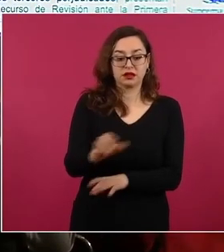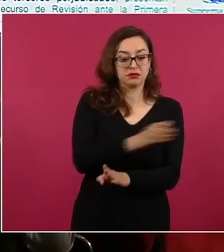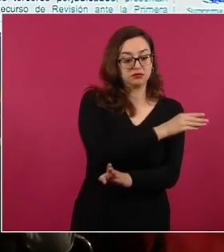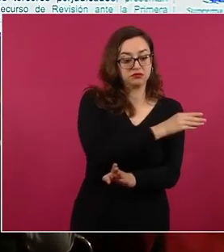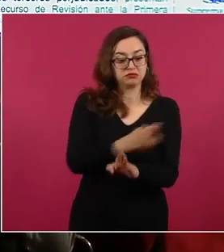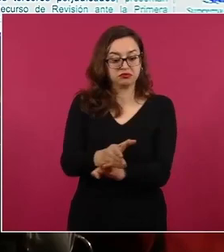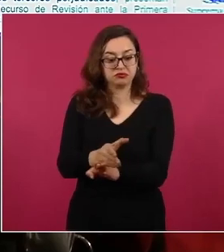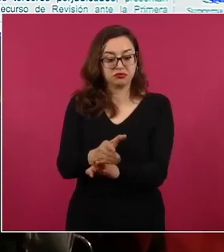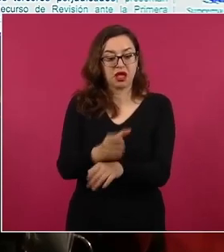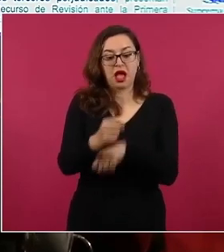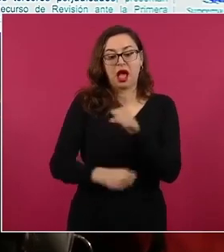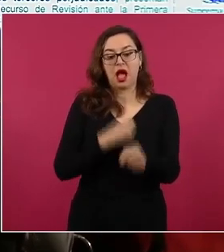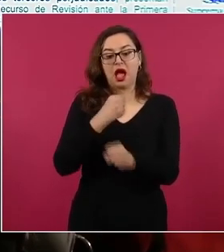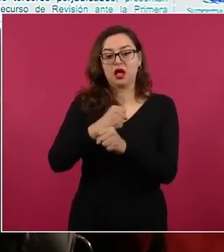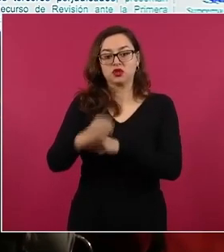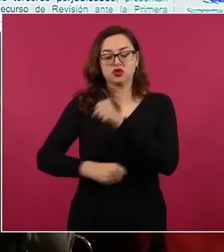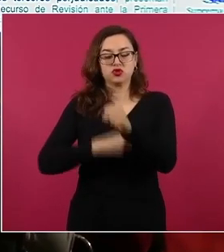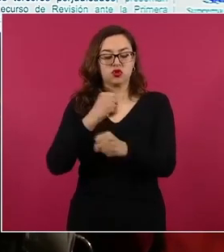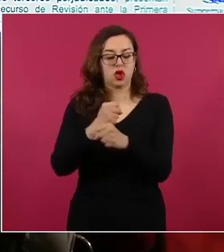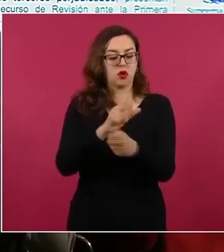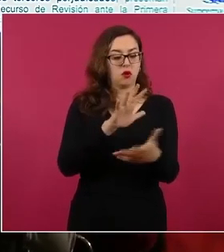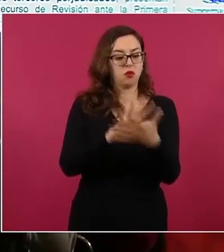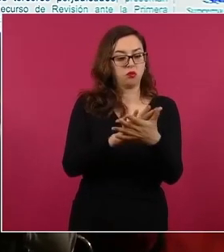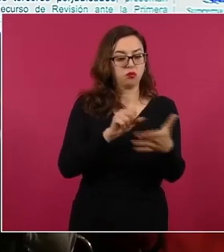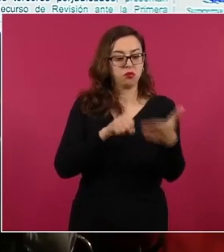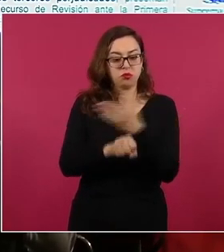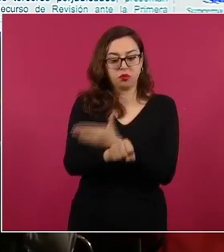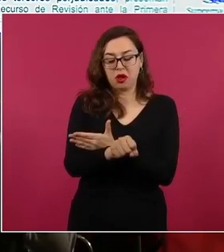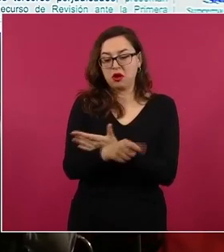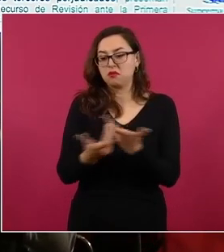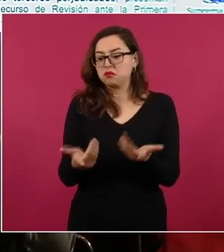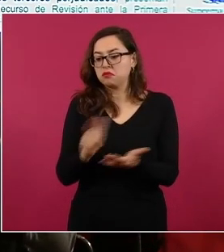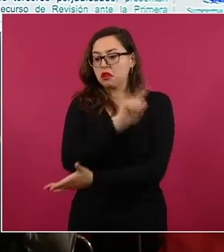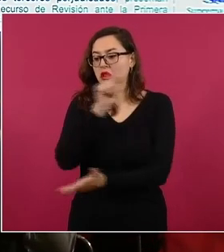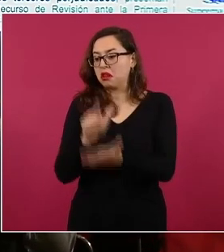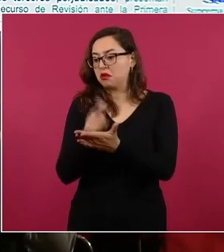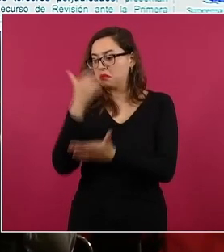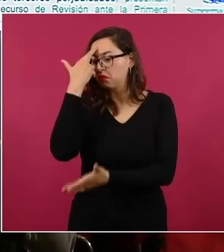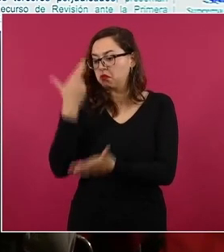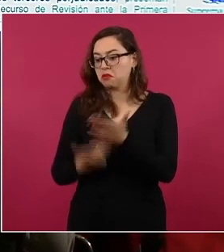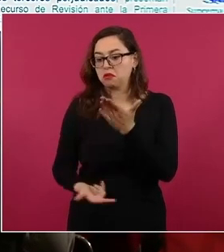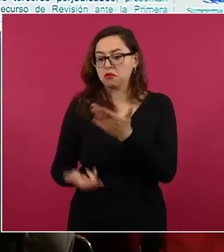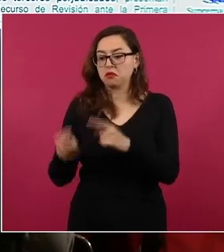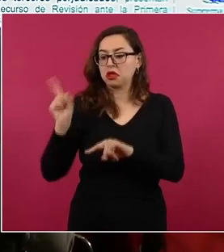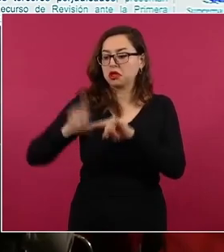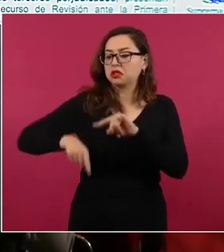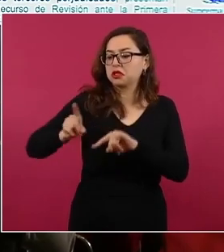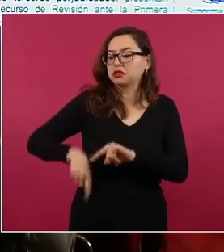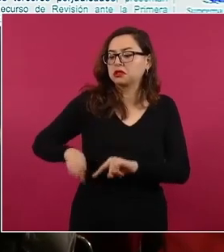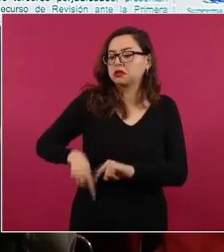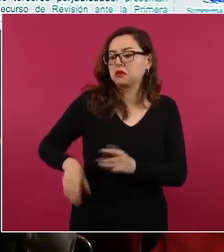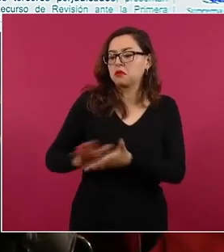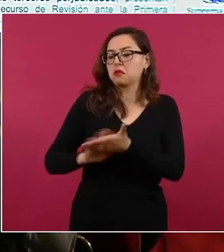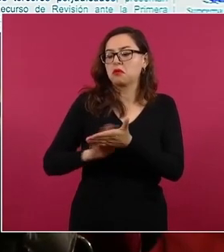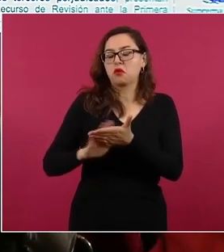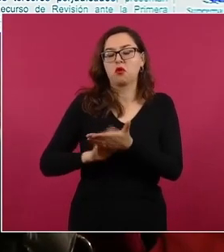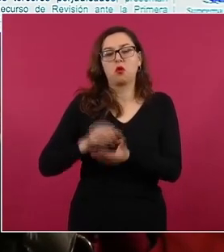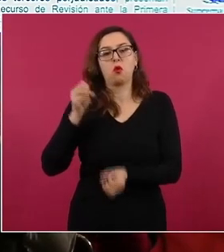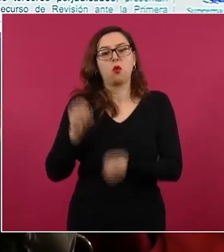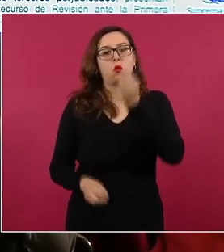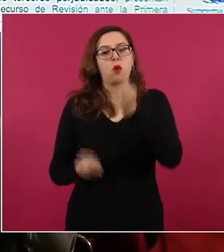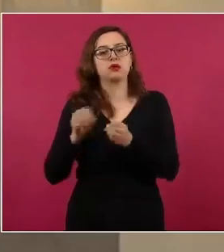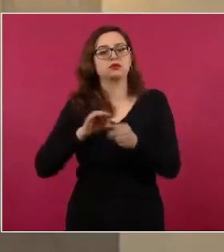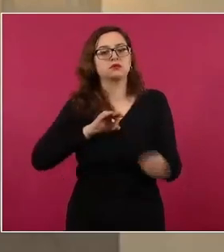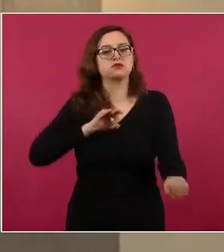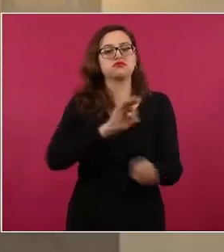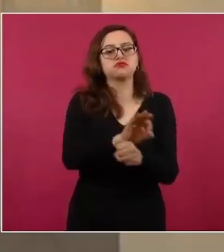diferentes años en prisión y al ya no estar estos delitos, según ese juez, se establece su